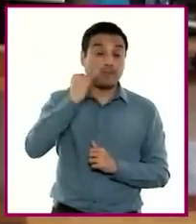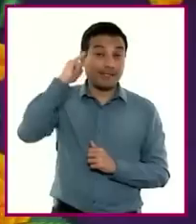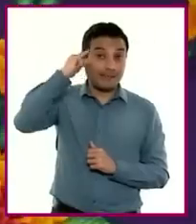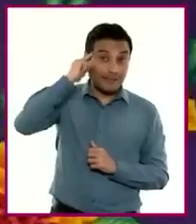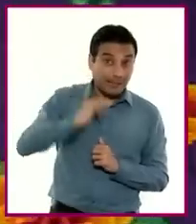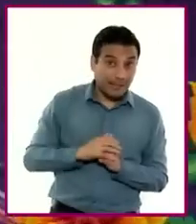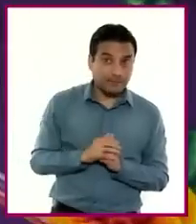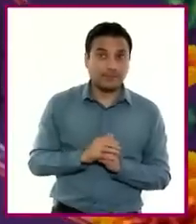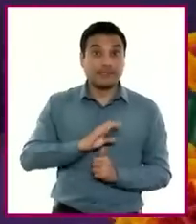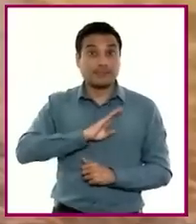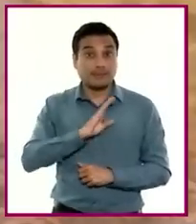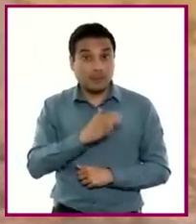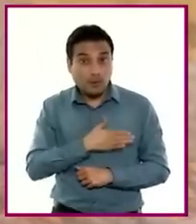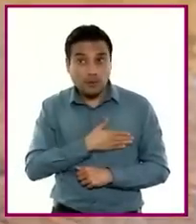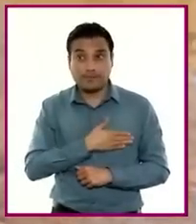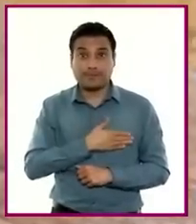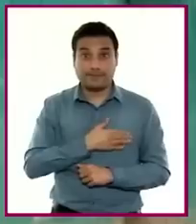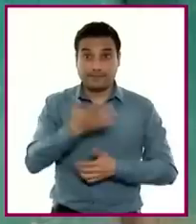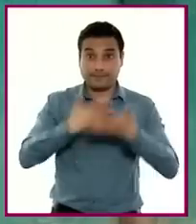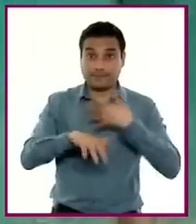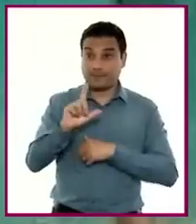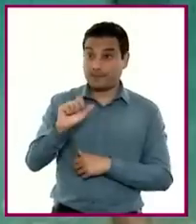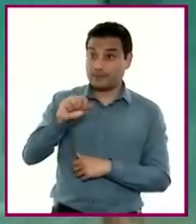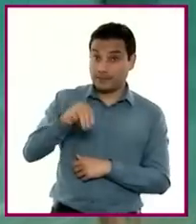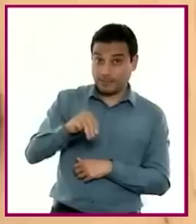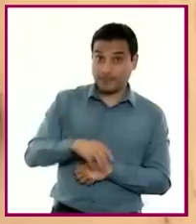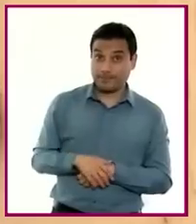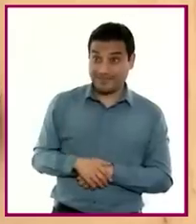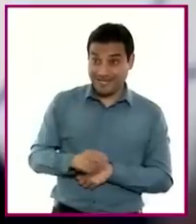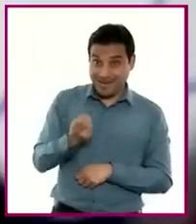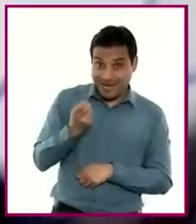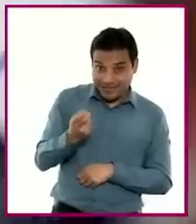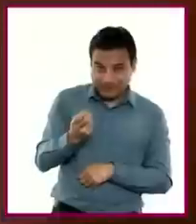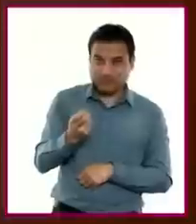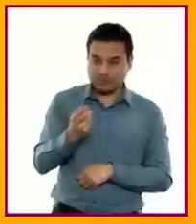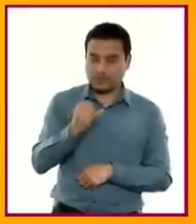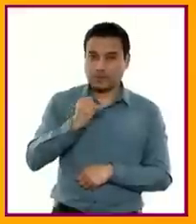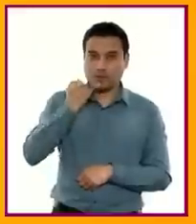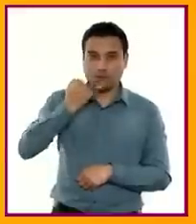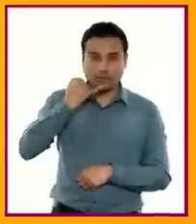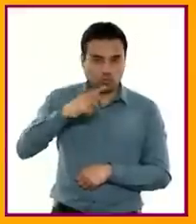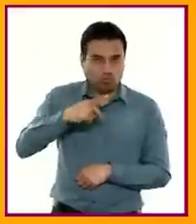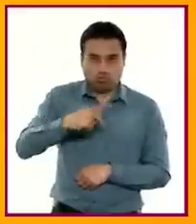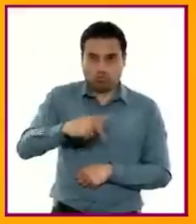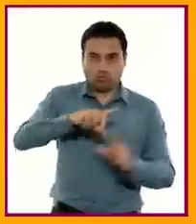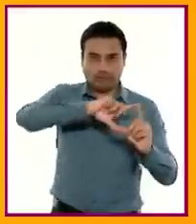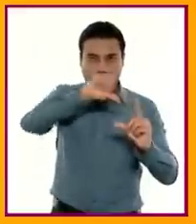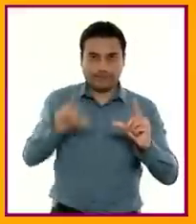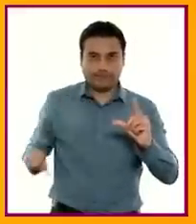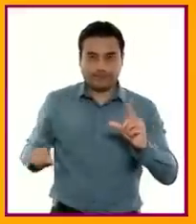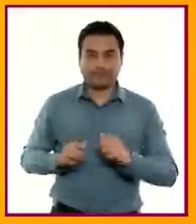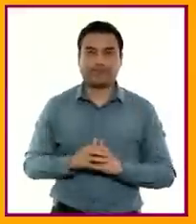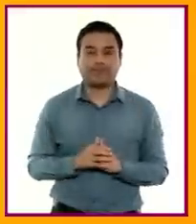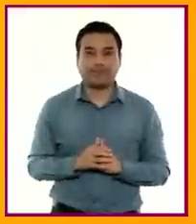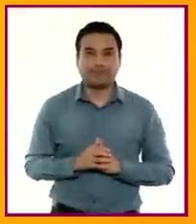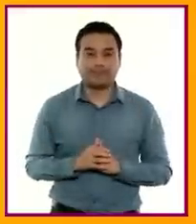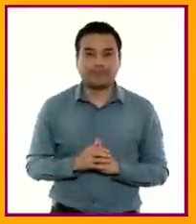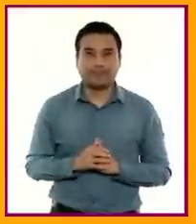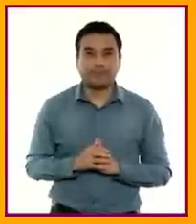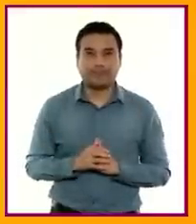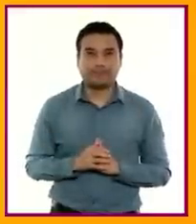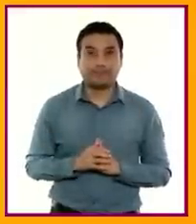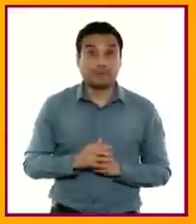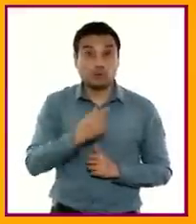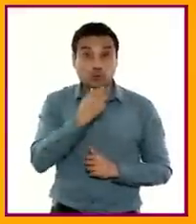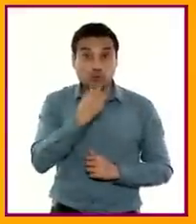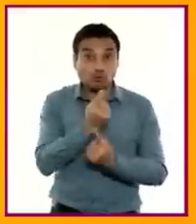español y la lengua de señas mexicana son lenguas nacionales. Hay que recordar que, aunque las niñas y niños lleguen